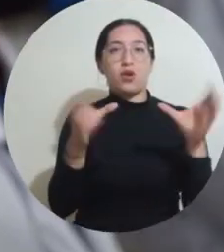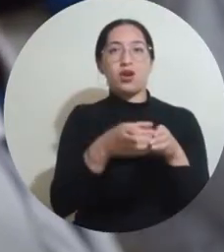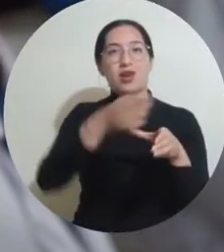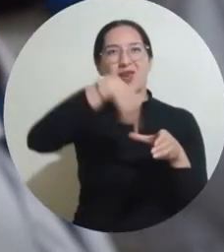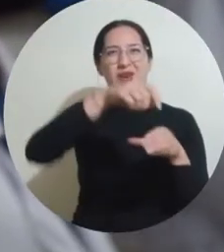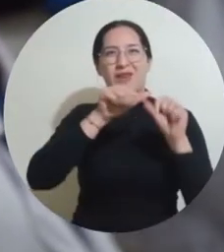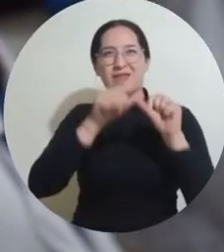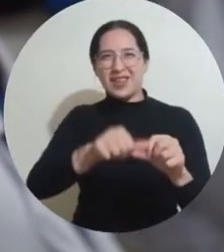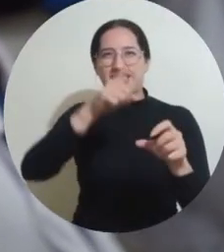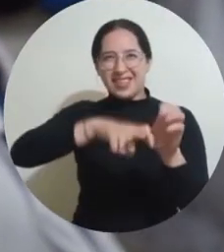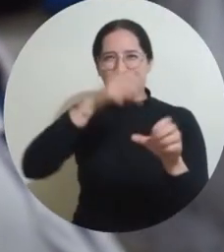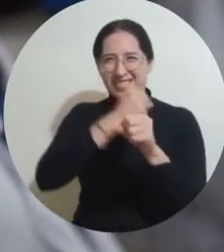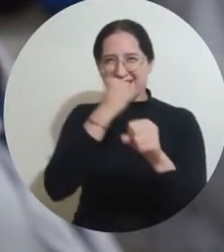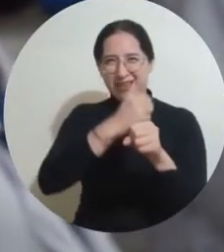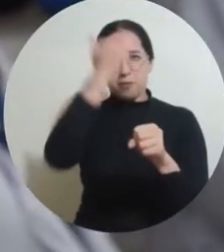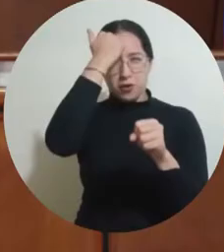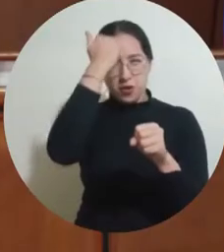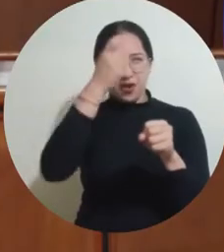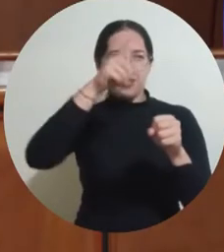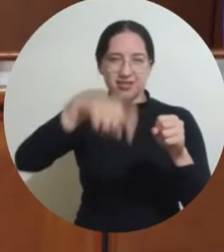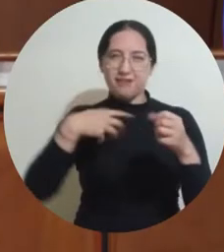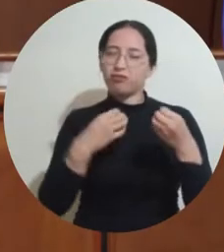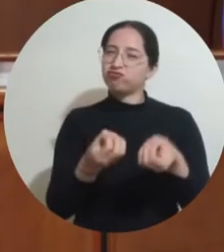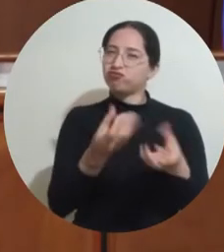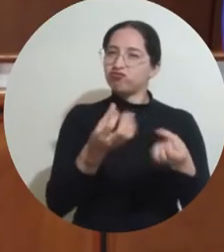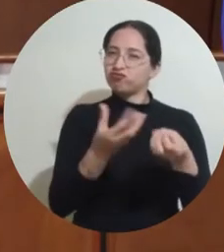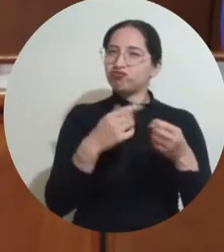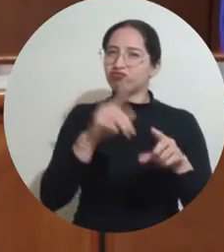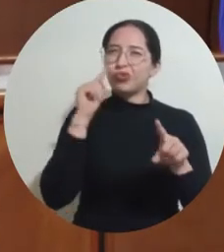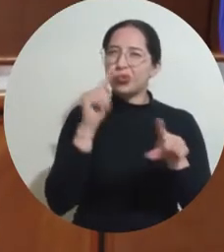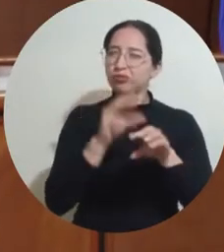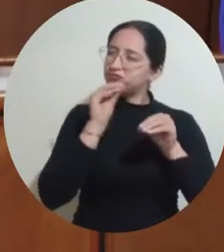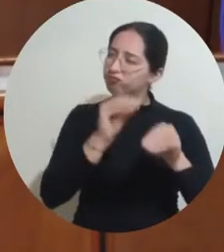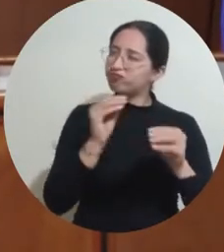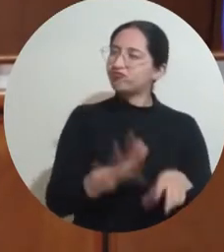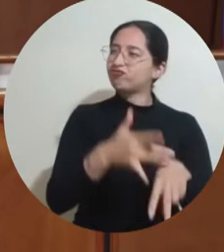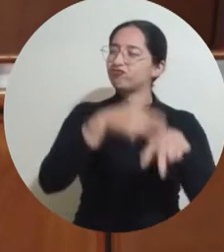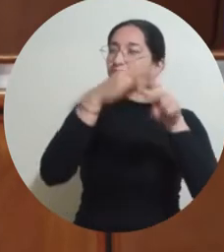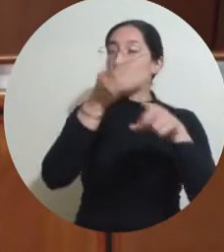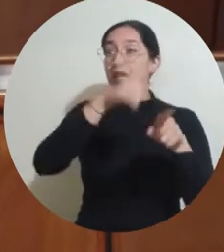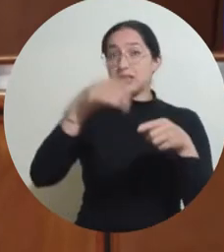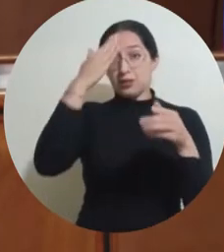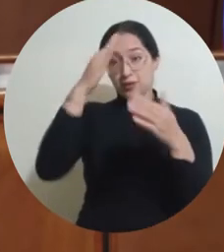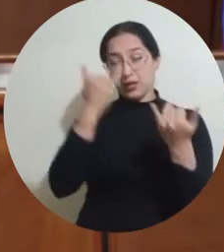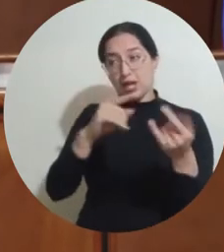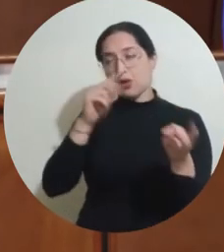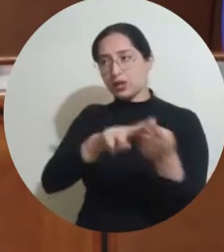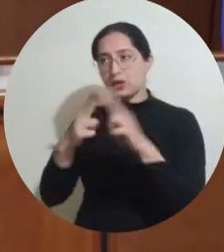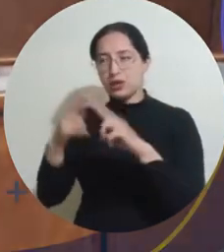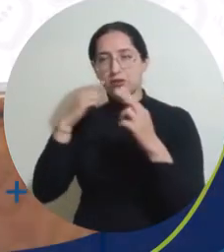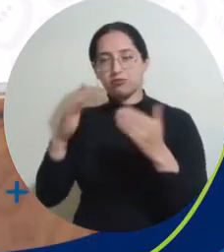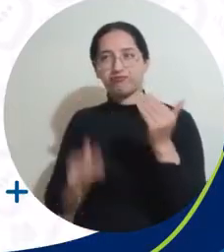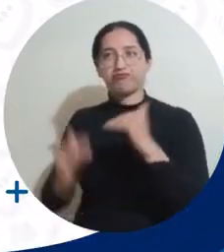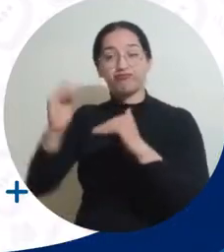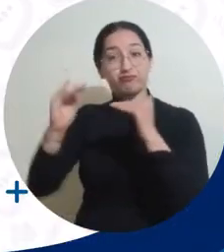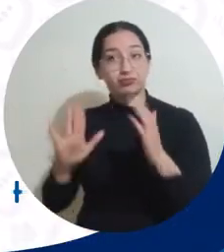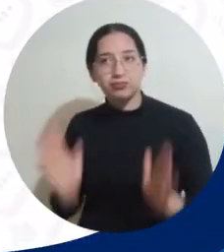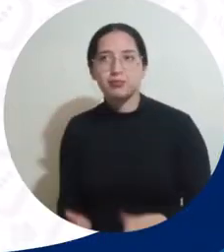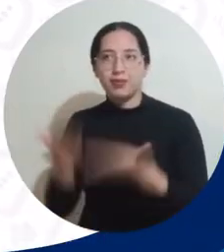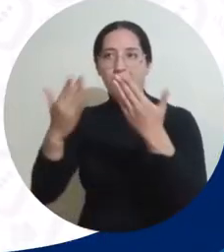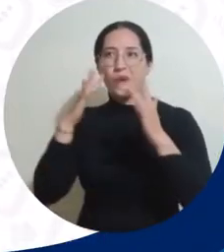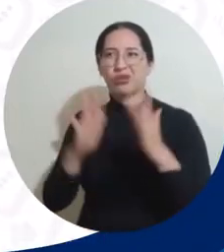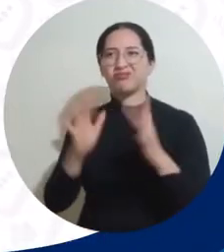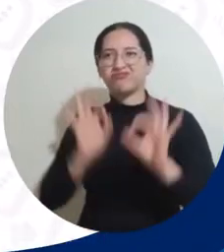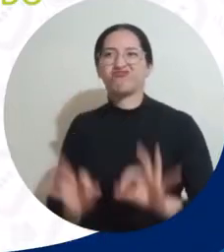motivando e ir promoviendo la investigación que es algo que nos tiene que destacar como universidad y que dispara los indicadores de calidad.